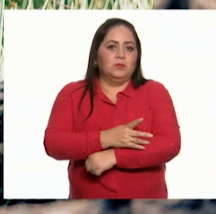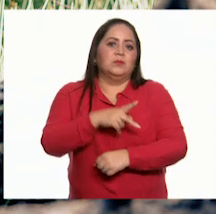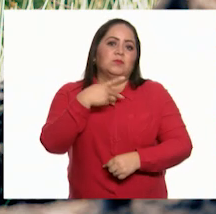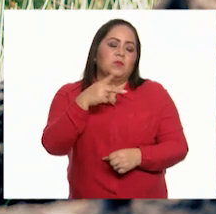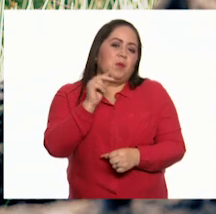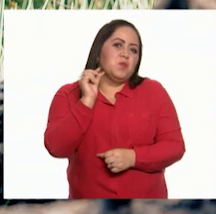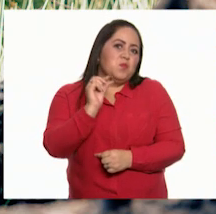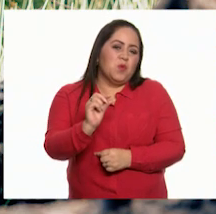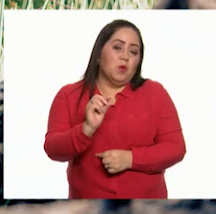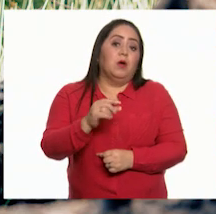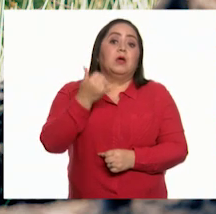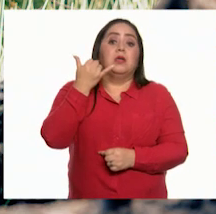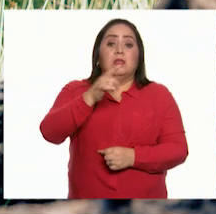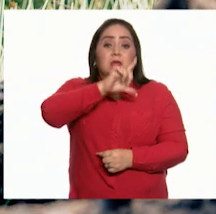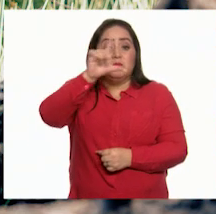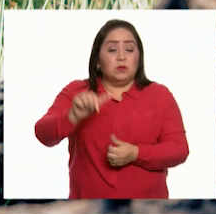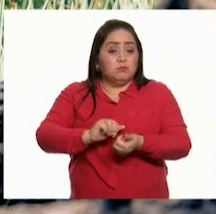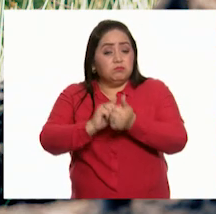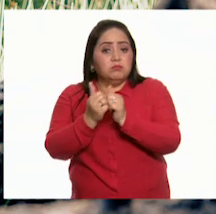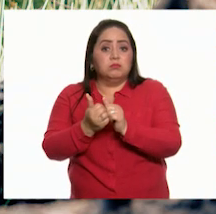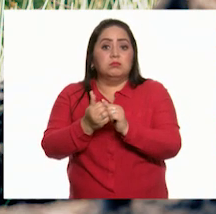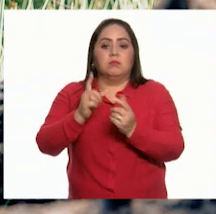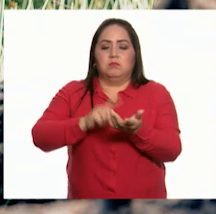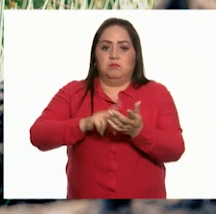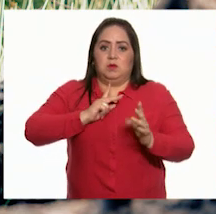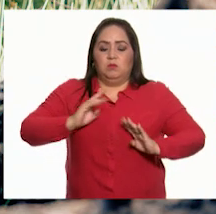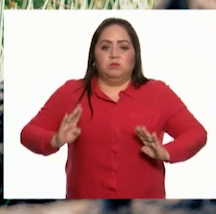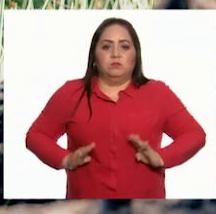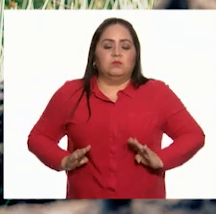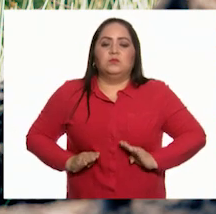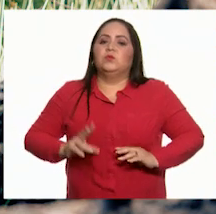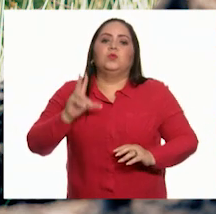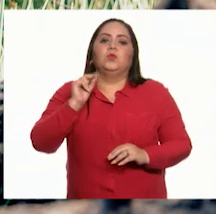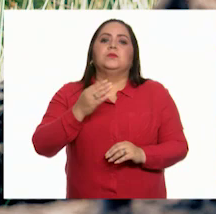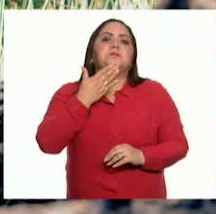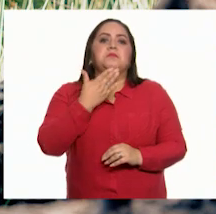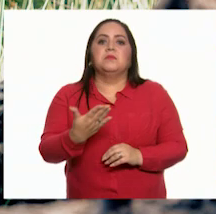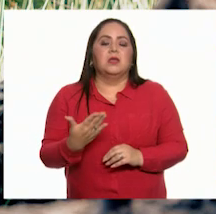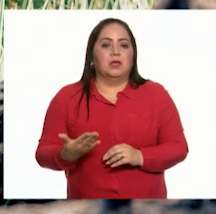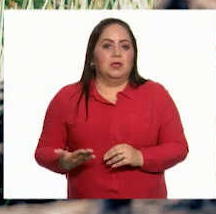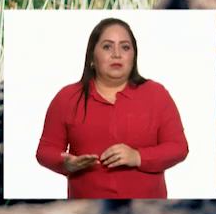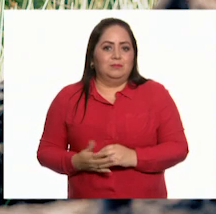adecuada y, en consecuencia, tu conducta no será la apropiada.